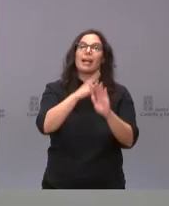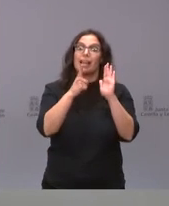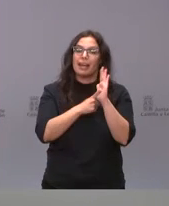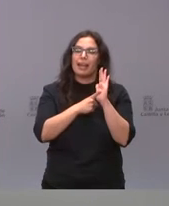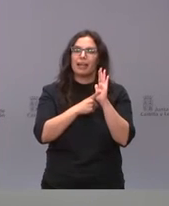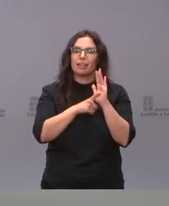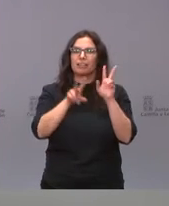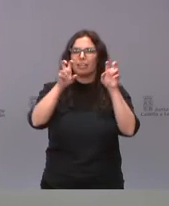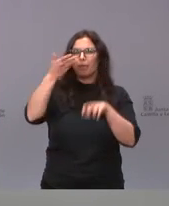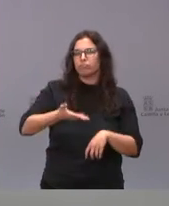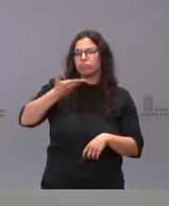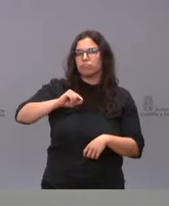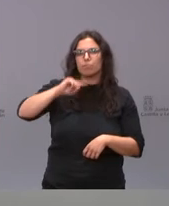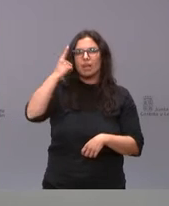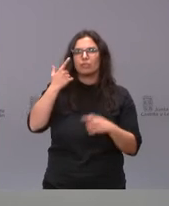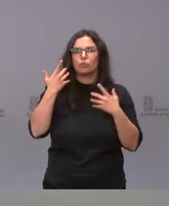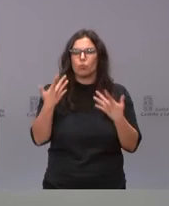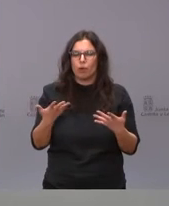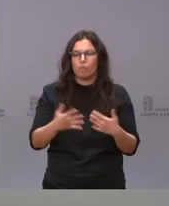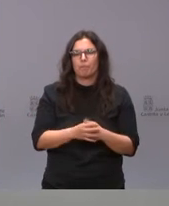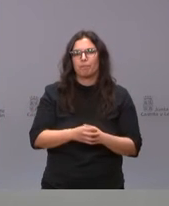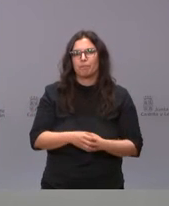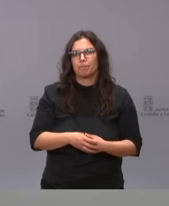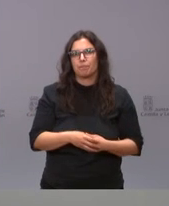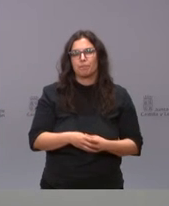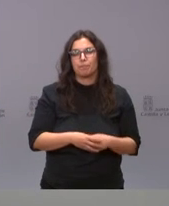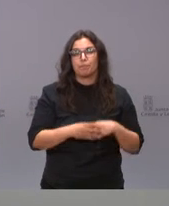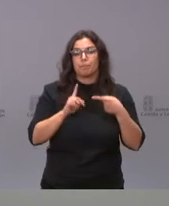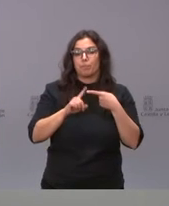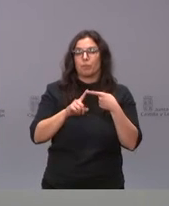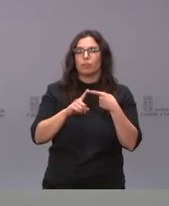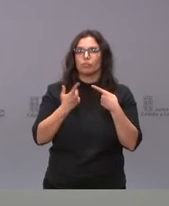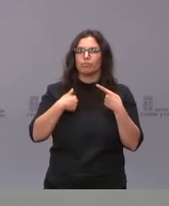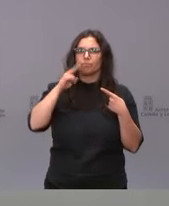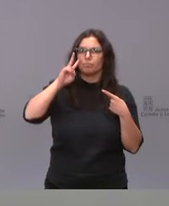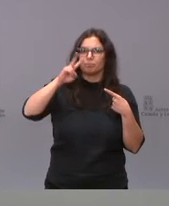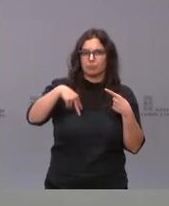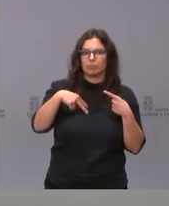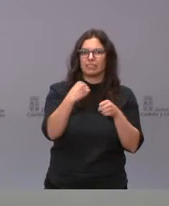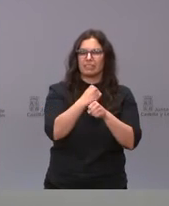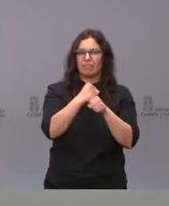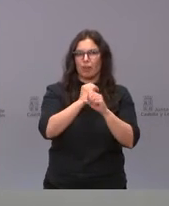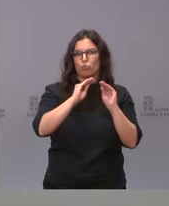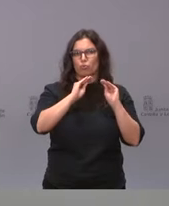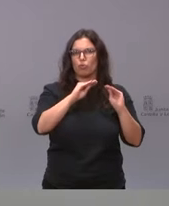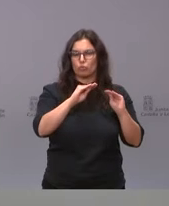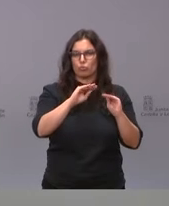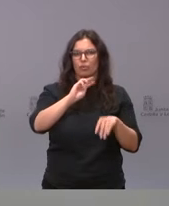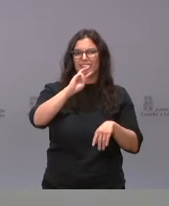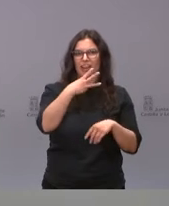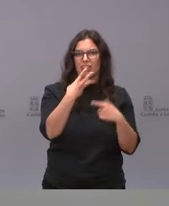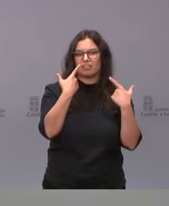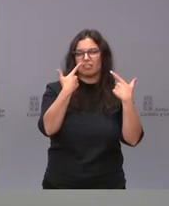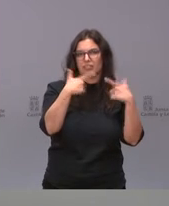hemos elaborado este texto, ¿cuáles son? Por un lado, reconocer la labor del tercer sector social